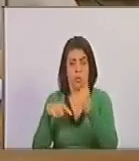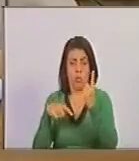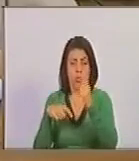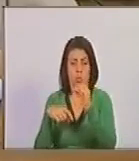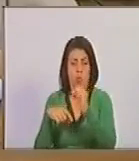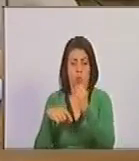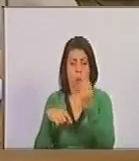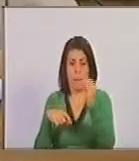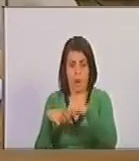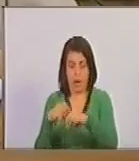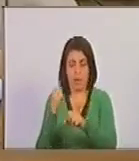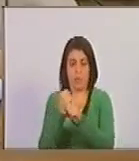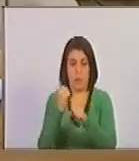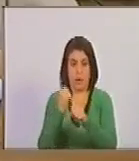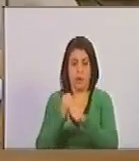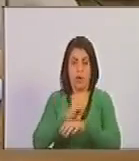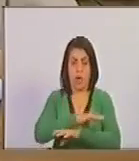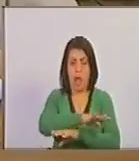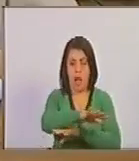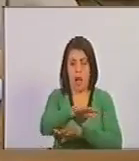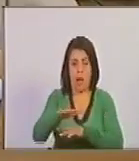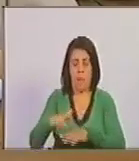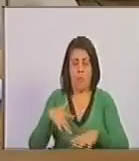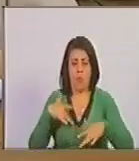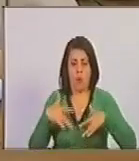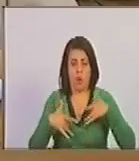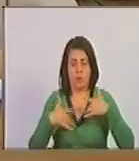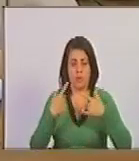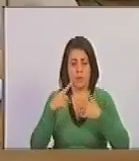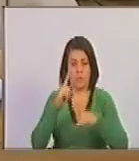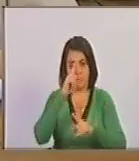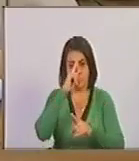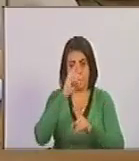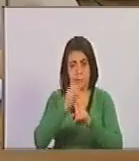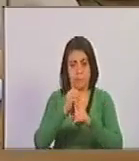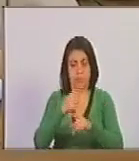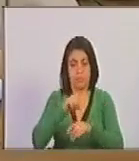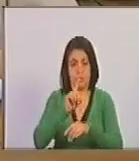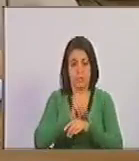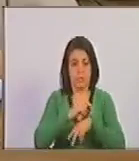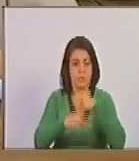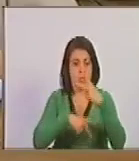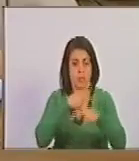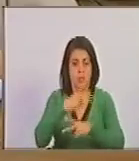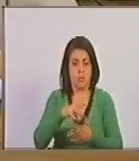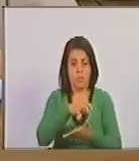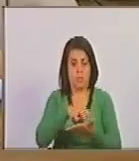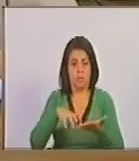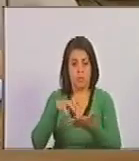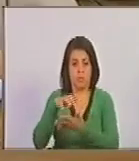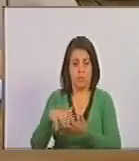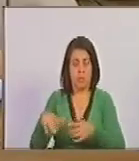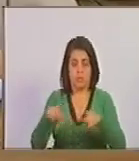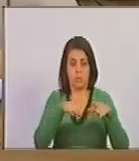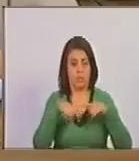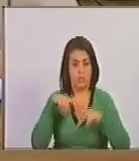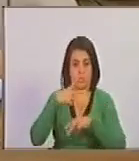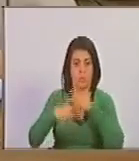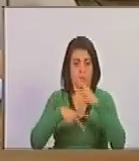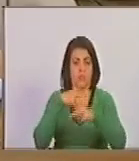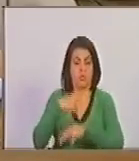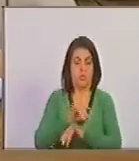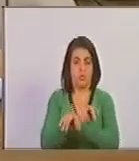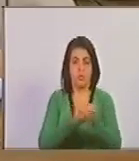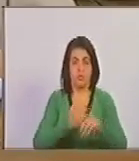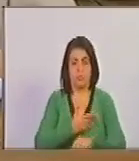más trabajadoras o trabajadores en actividades que tienen como único fin la producción agrícola en una unidad de producción.